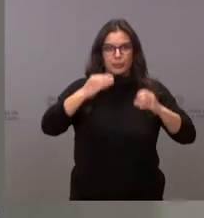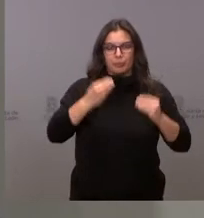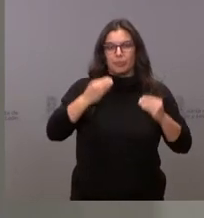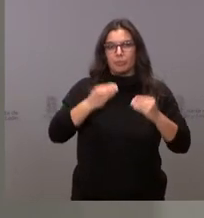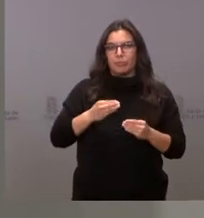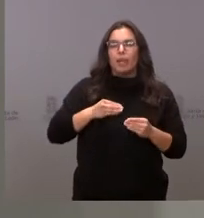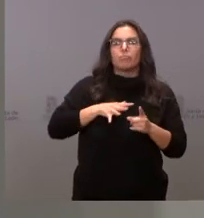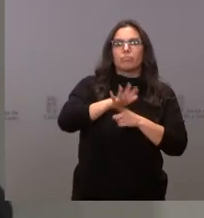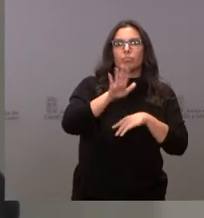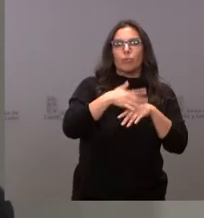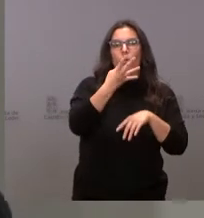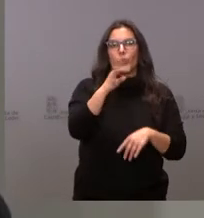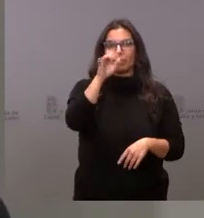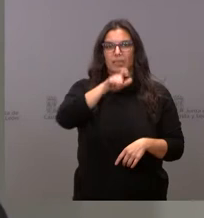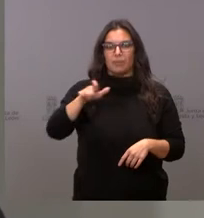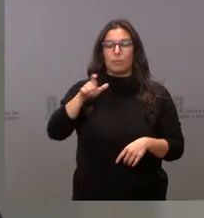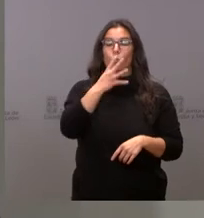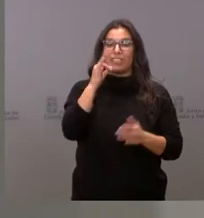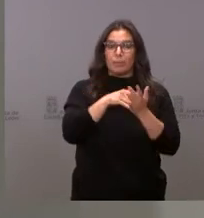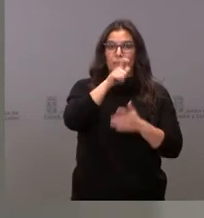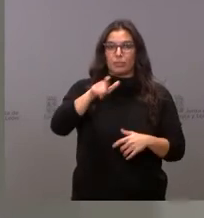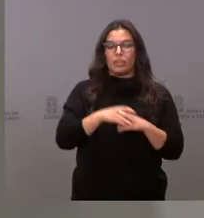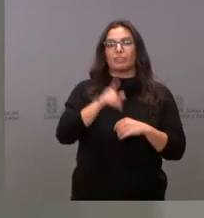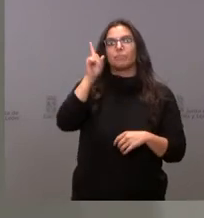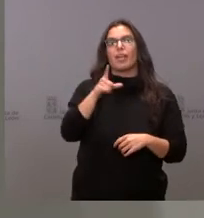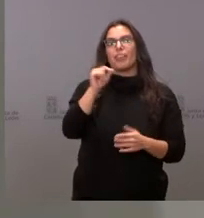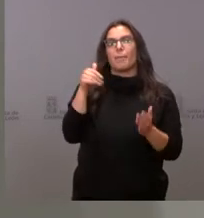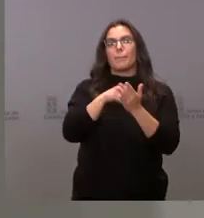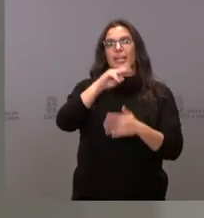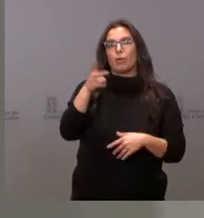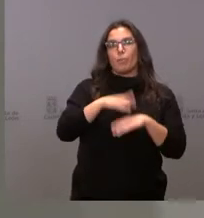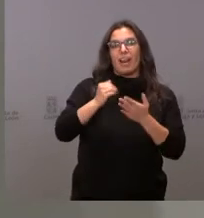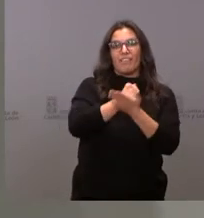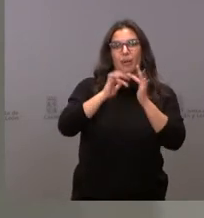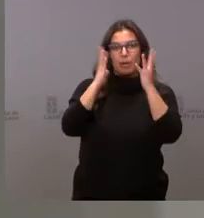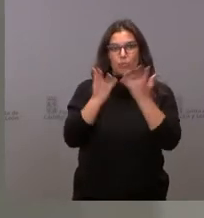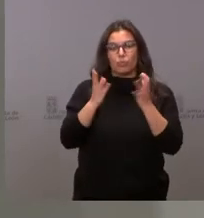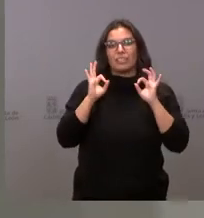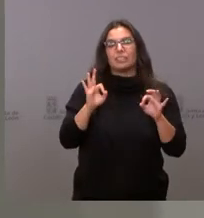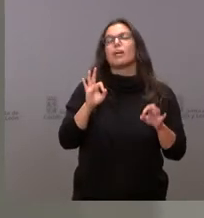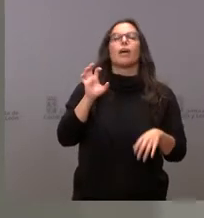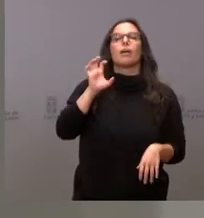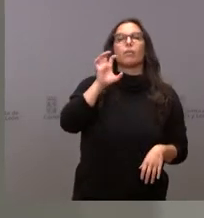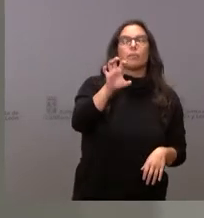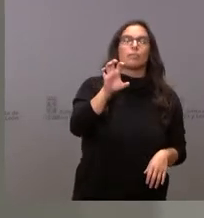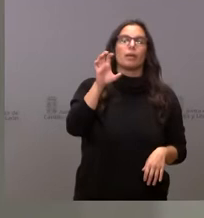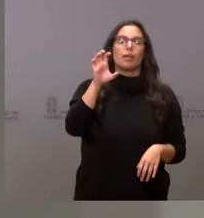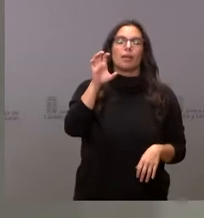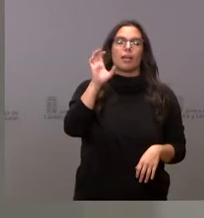40.000 personas. 100.000 euros para Farmamundi en una intervención en la República Democrática del Congo.